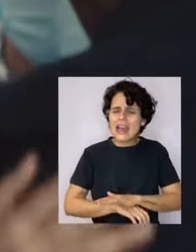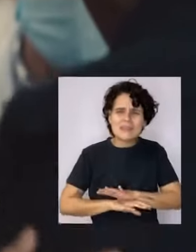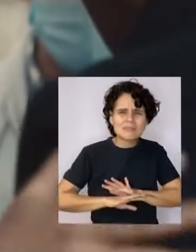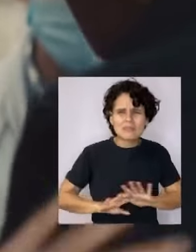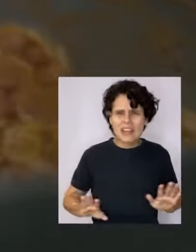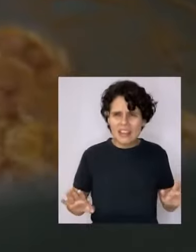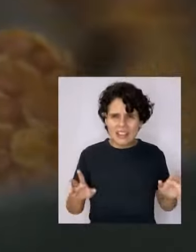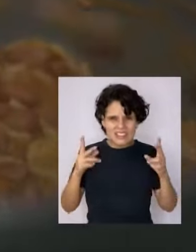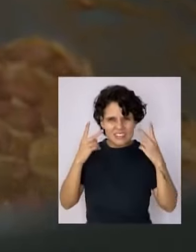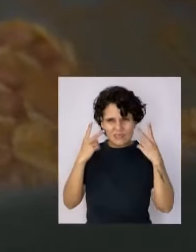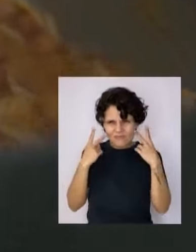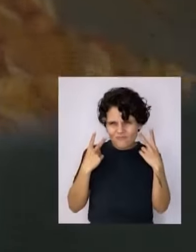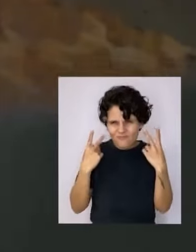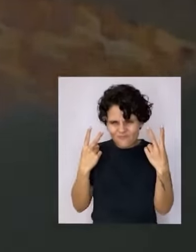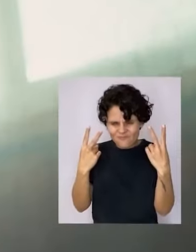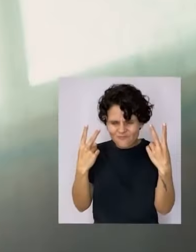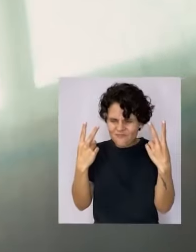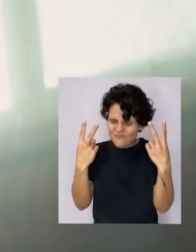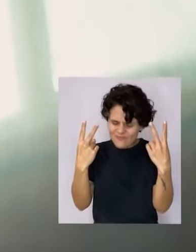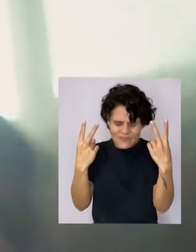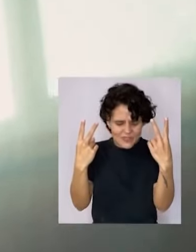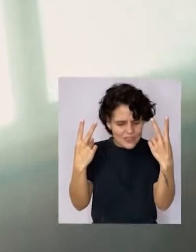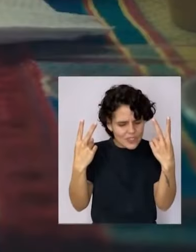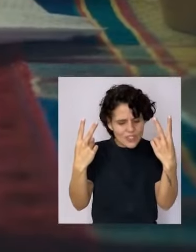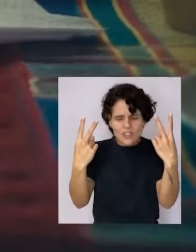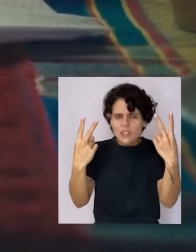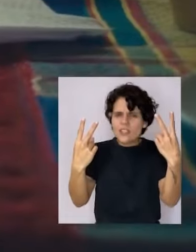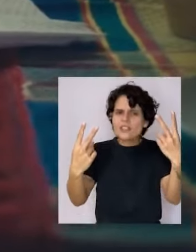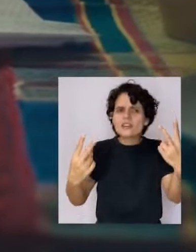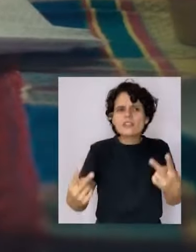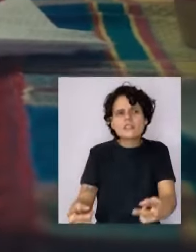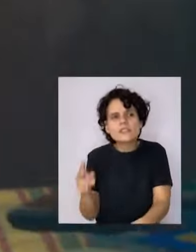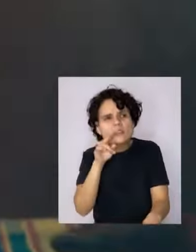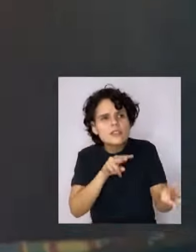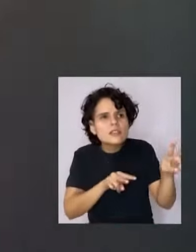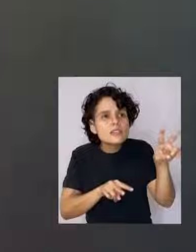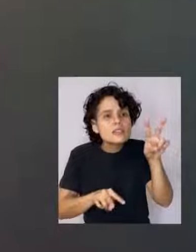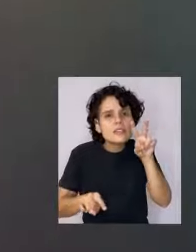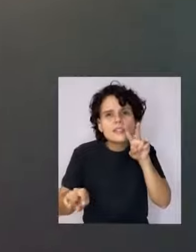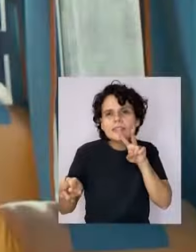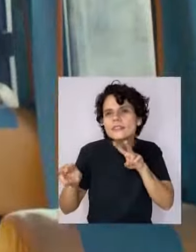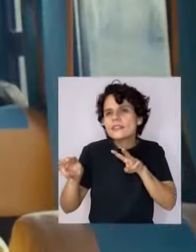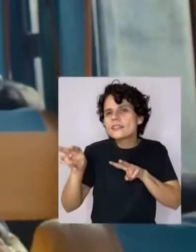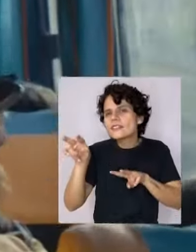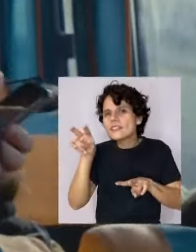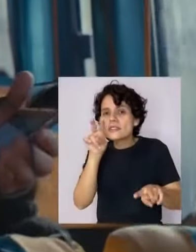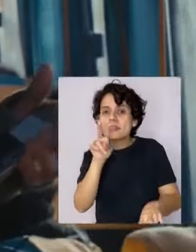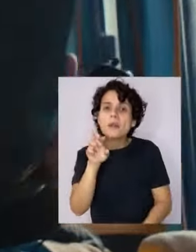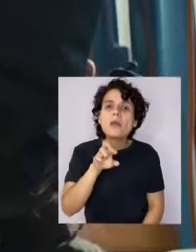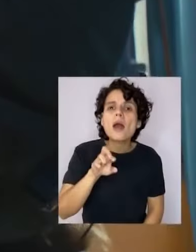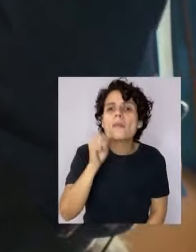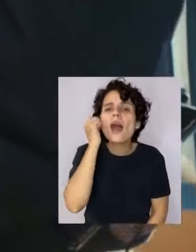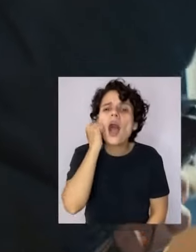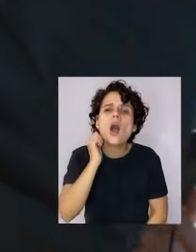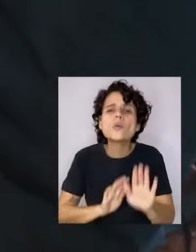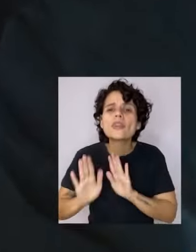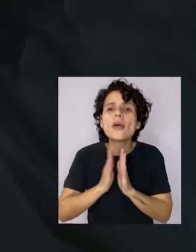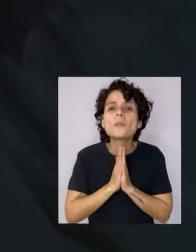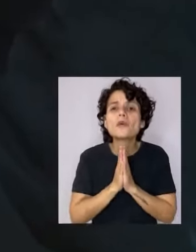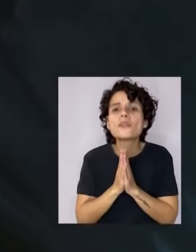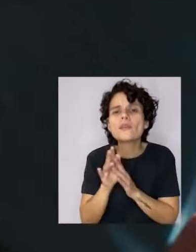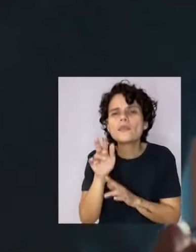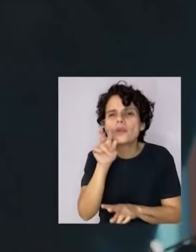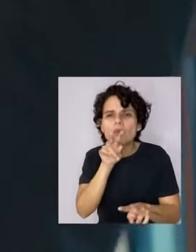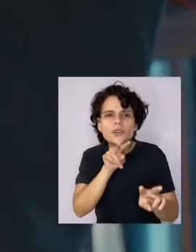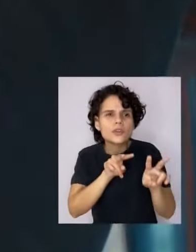hambre. Y pude ver... Papi, cuídate, por